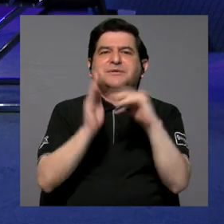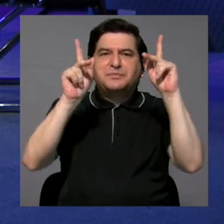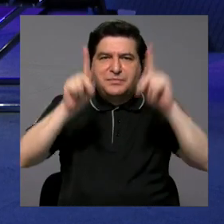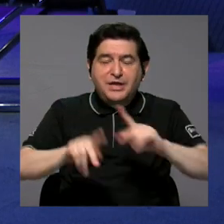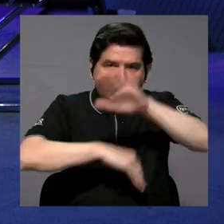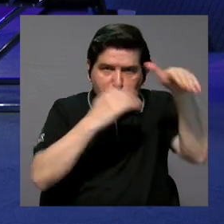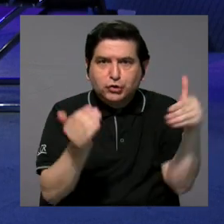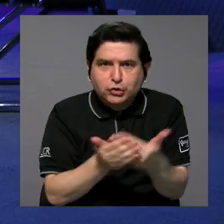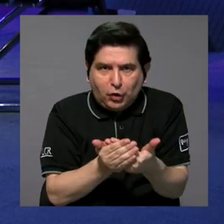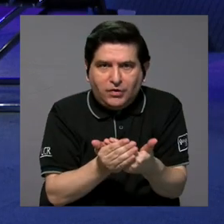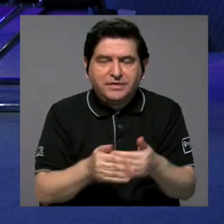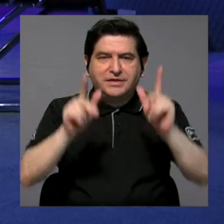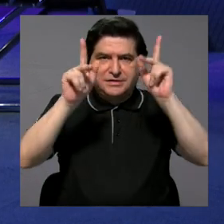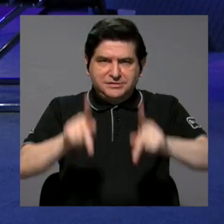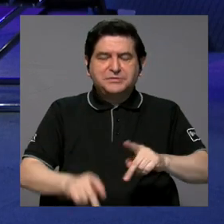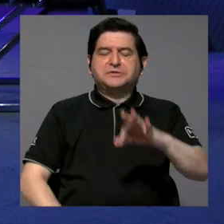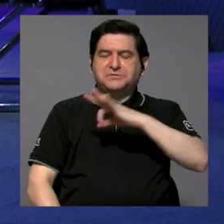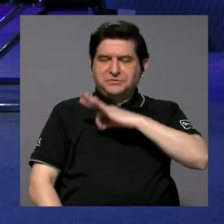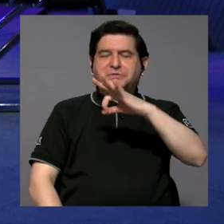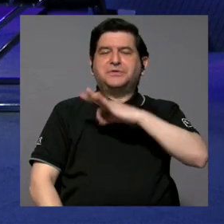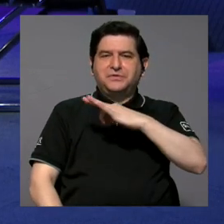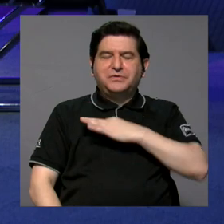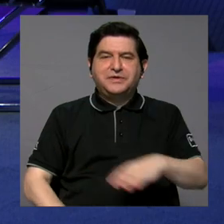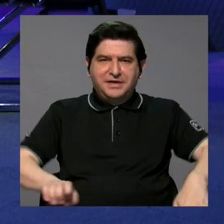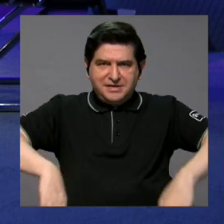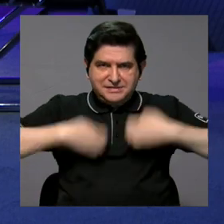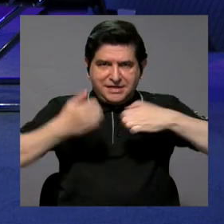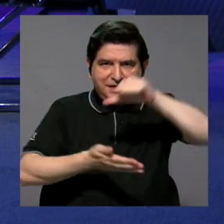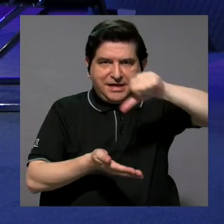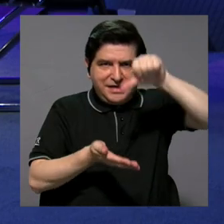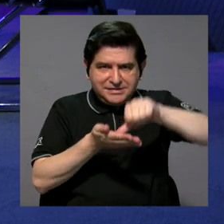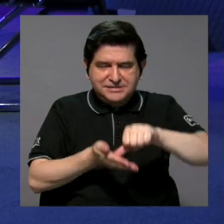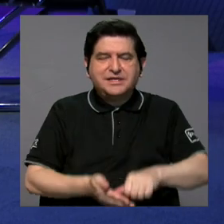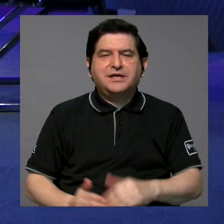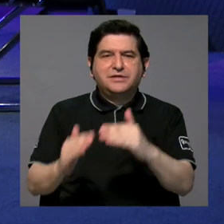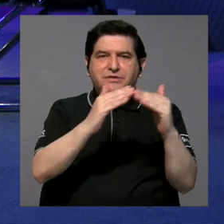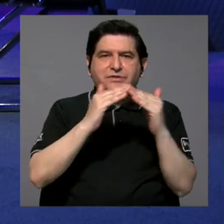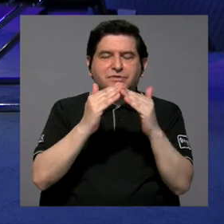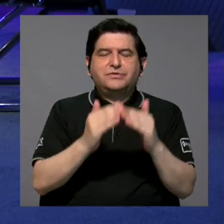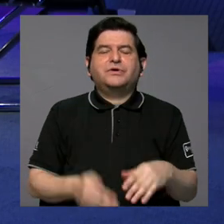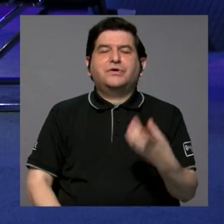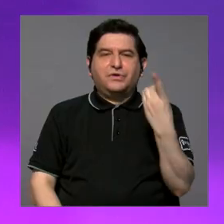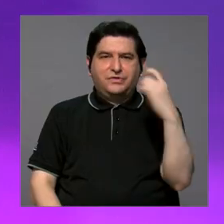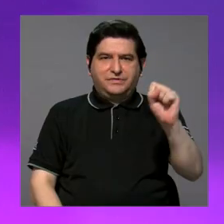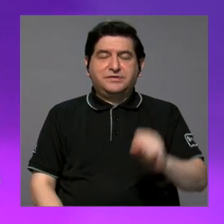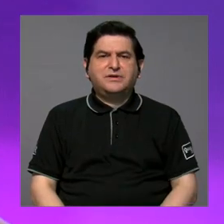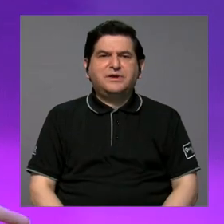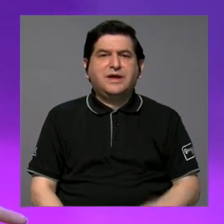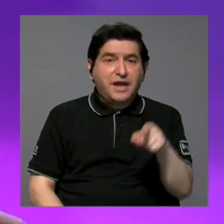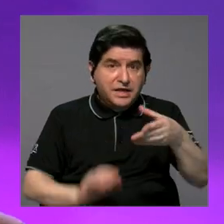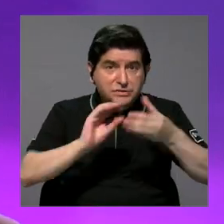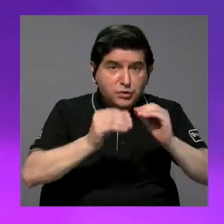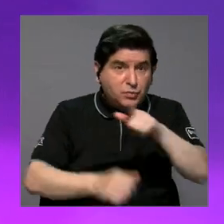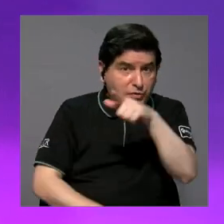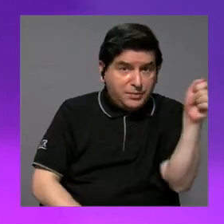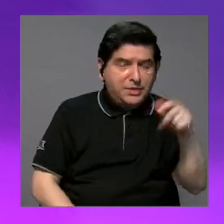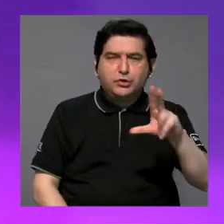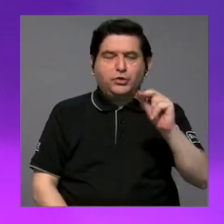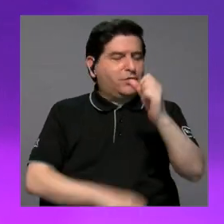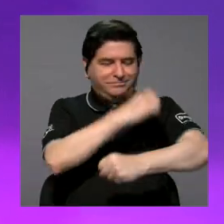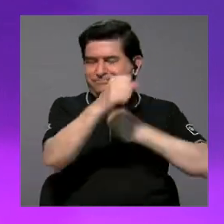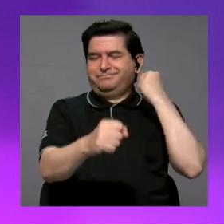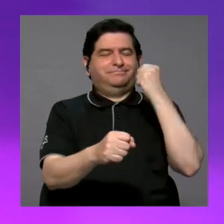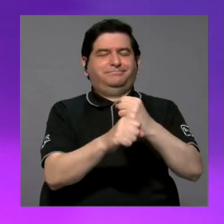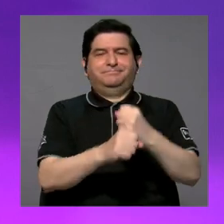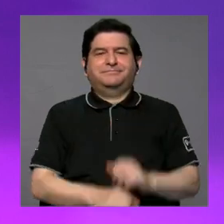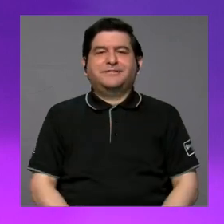en total son las que se pueden ver beneficiadas con la existencia del Centro Cívico de Desamparados. ¿Eso estamos hablando de una cifra mensual? No, anual.